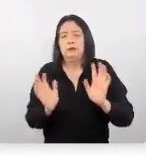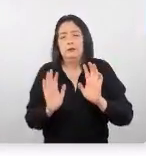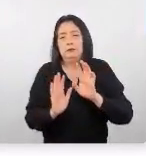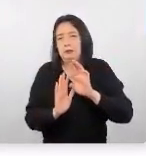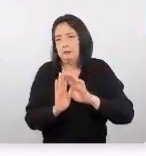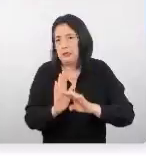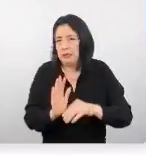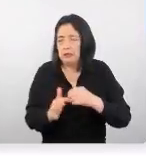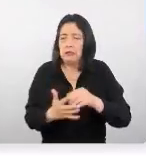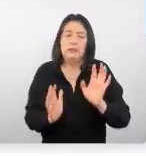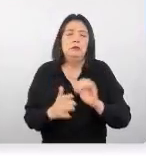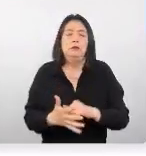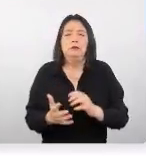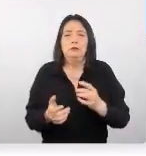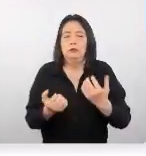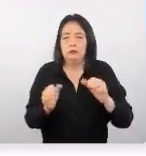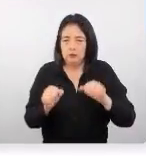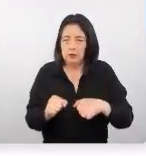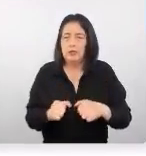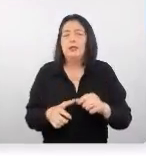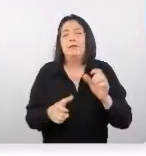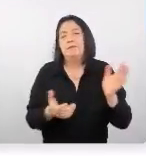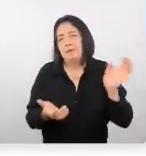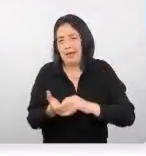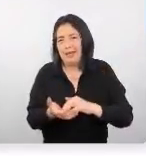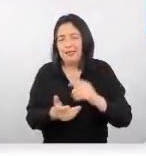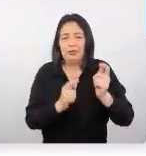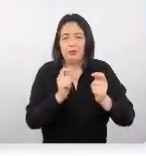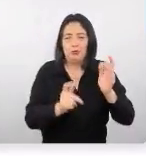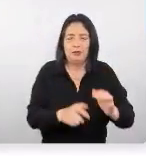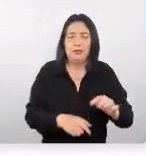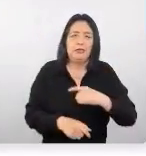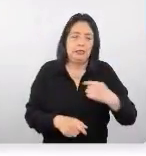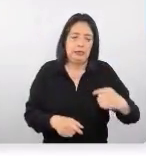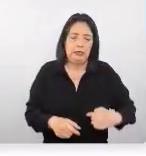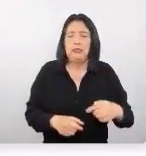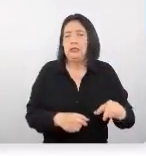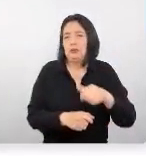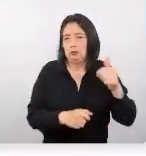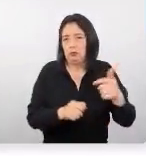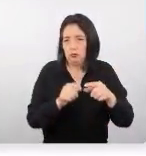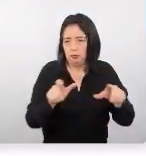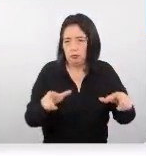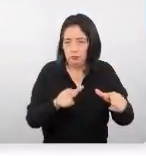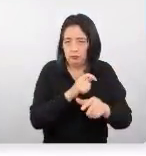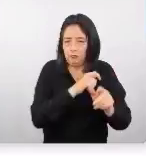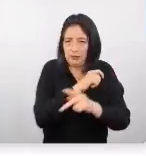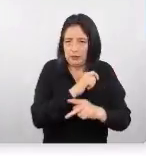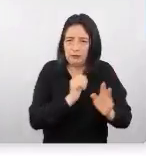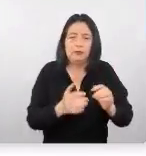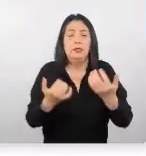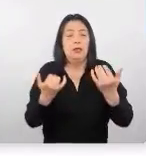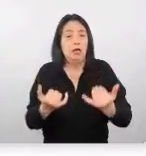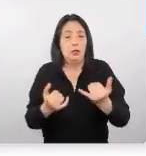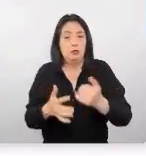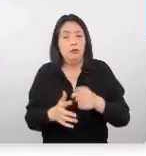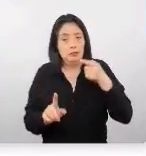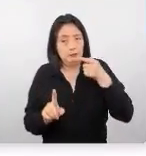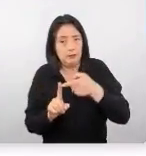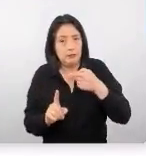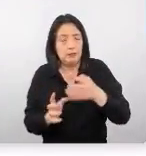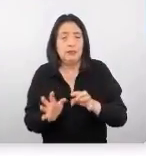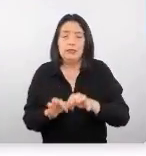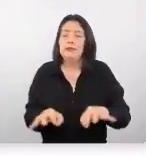reduciéndose, vamos a comenzar a recibir más turistas tanto de China como de otras latitudes. En este caso en particular, es